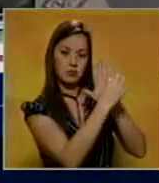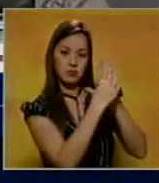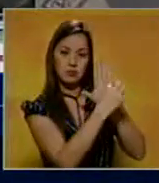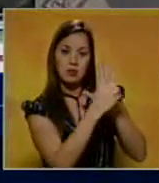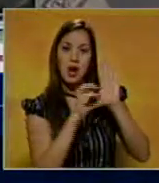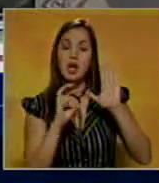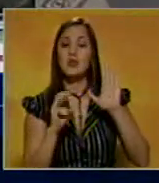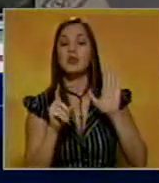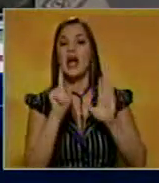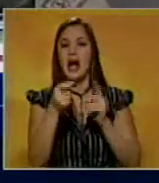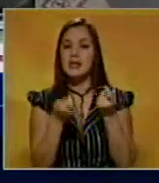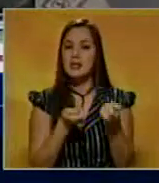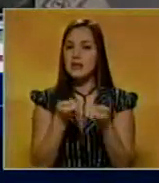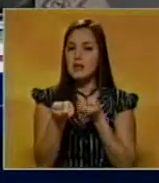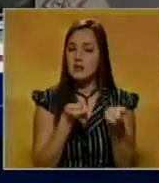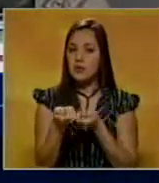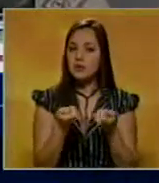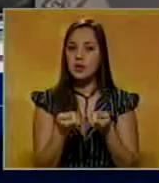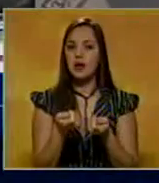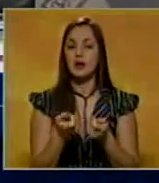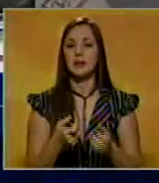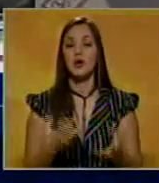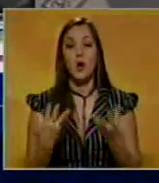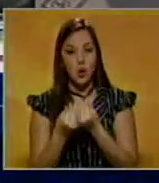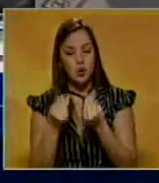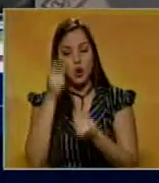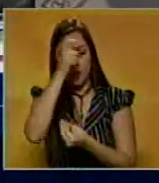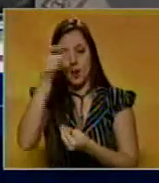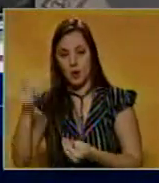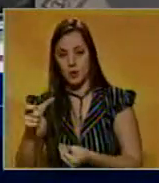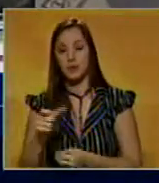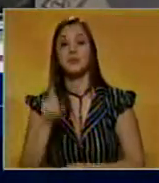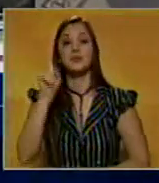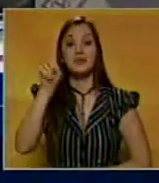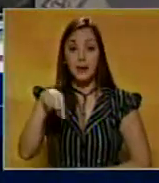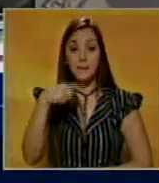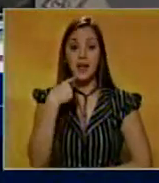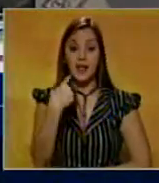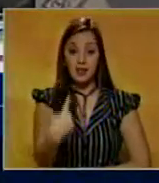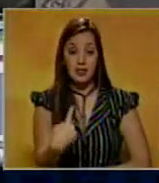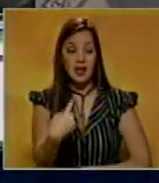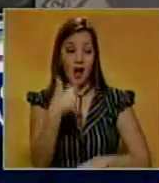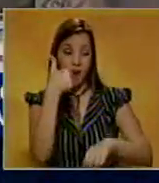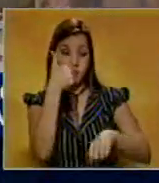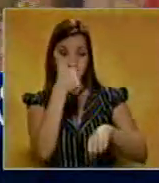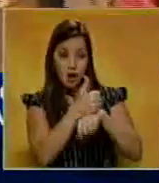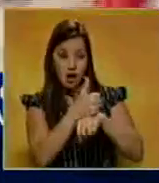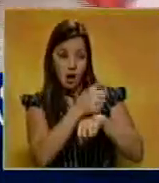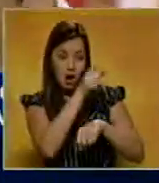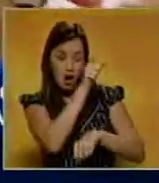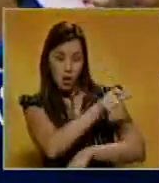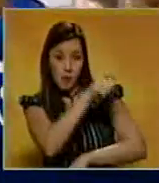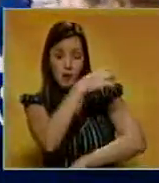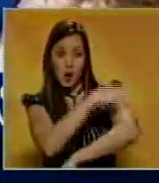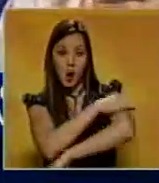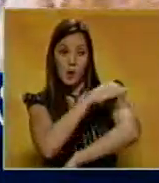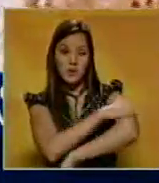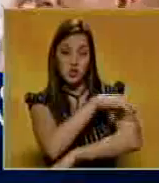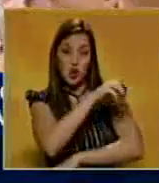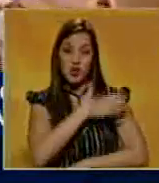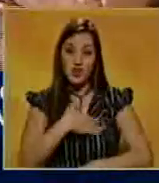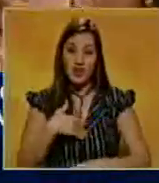mecanismos de protección junto al pueblo. Asimismo acusó a sectores adversos a su gobierno de estar detrás de una política